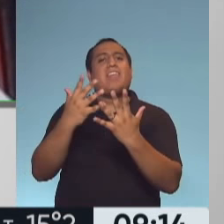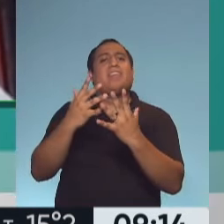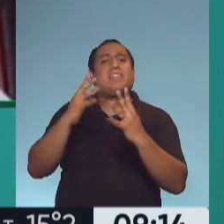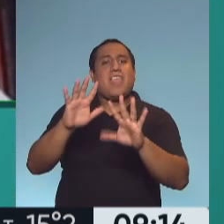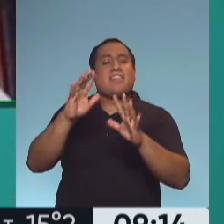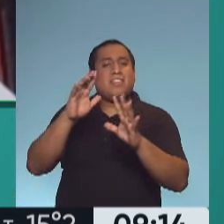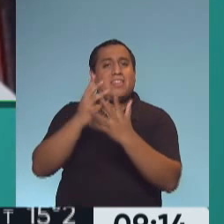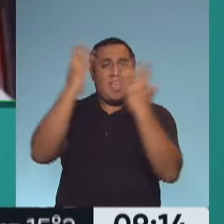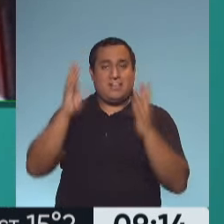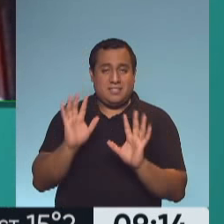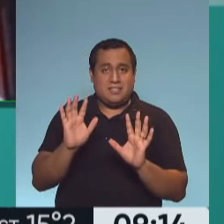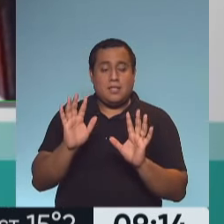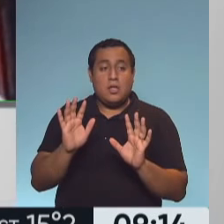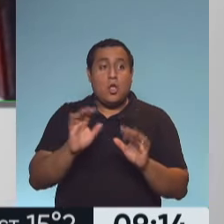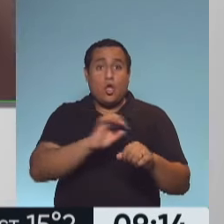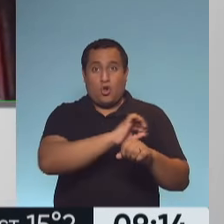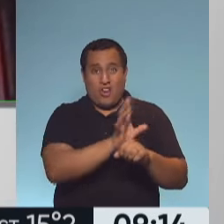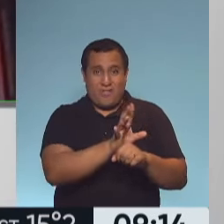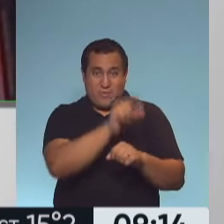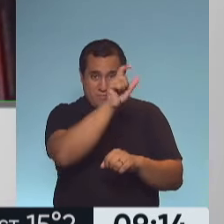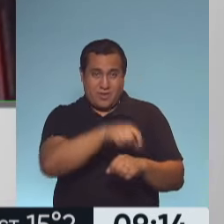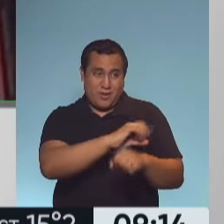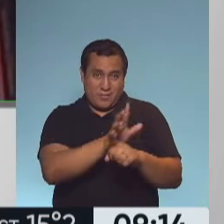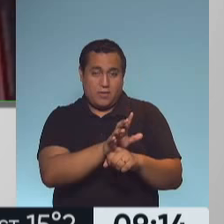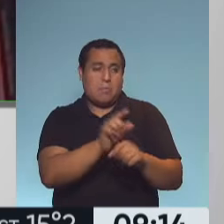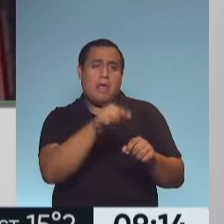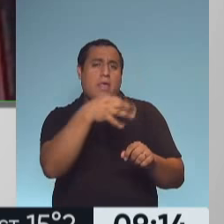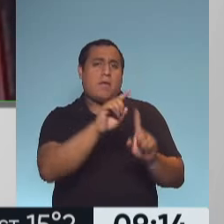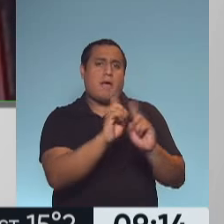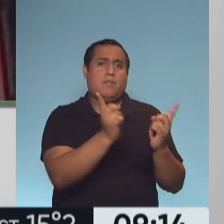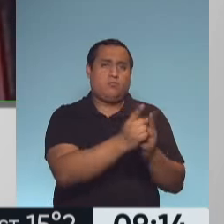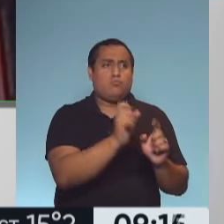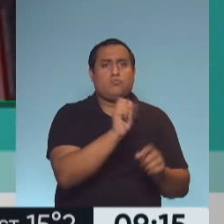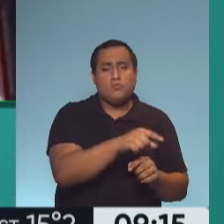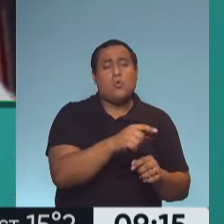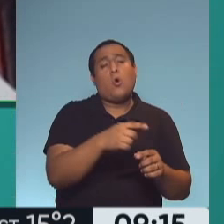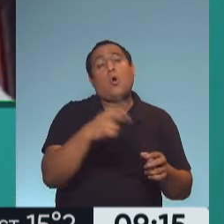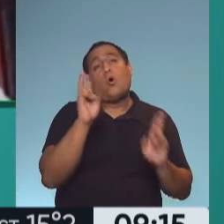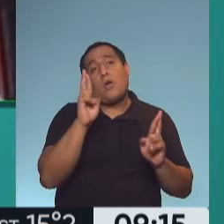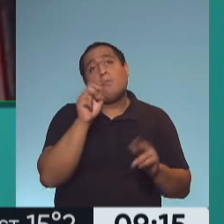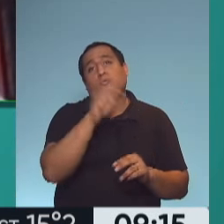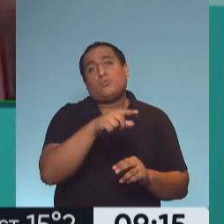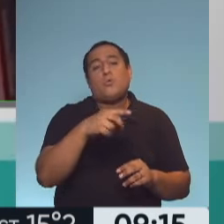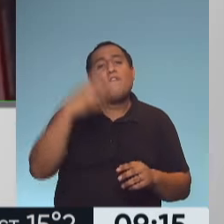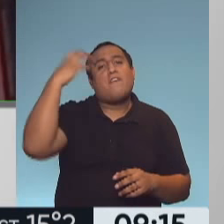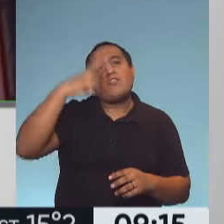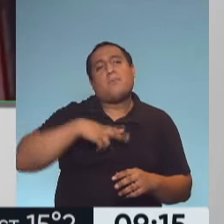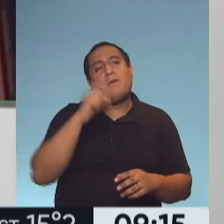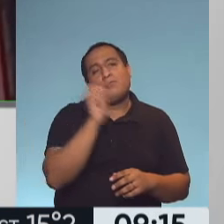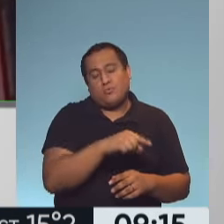separados de la persona que está con coronavirus, que está en su casa, que debe tener su habitación, con su baño privado, ojalá, y si no lo puede tener, tratar de